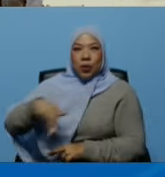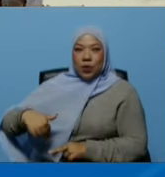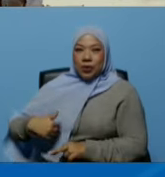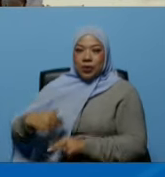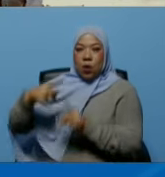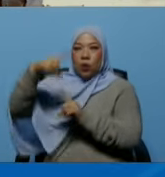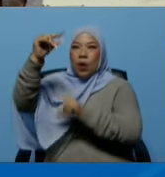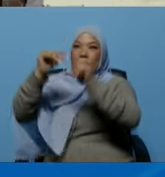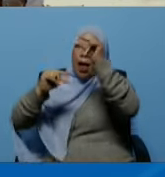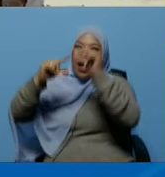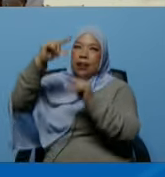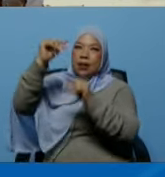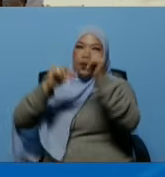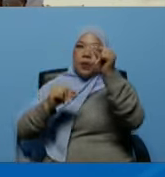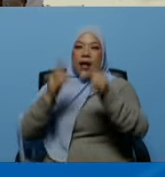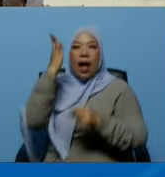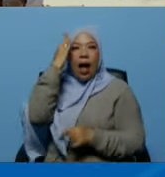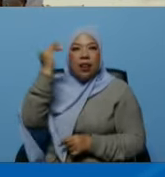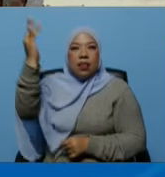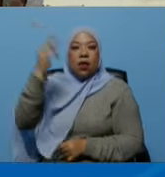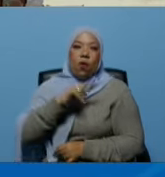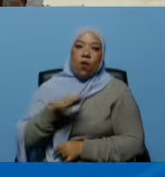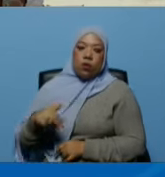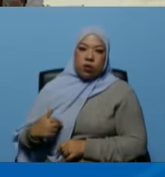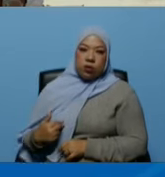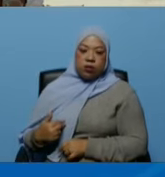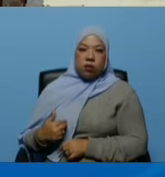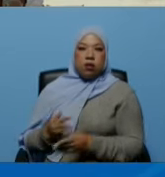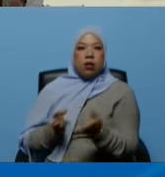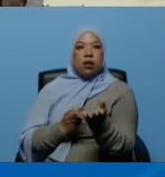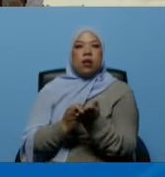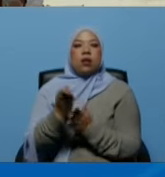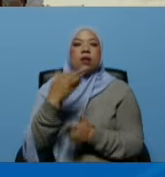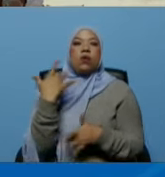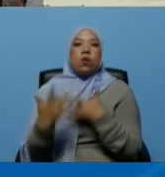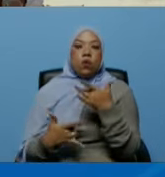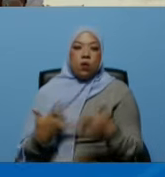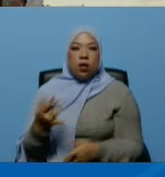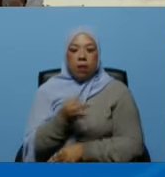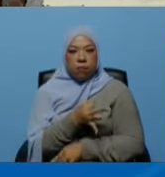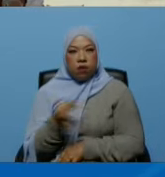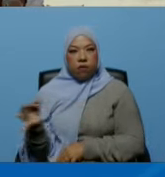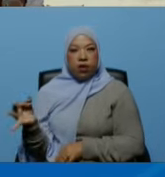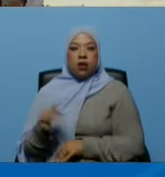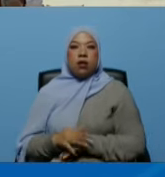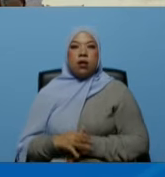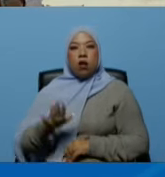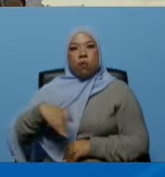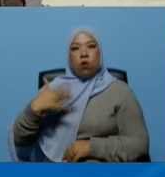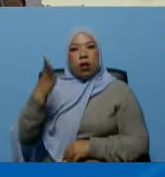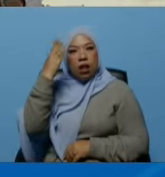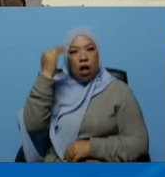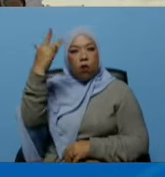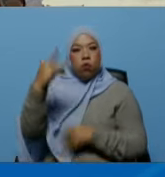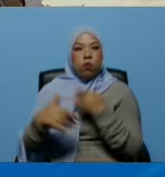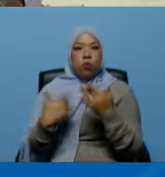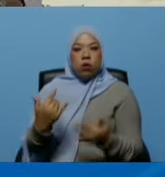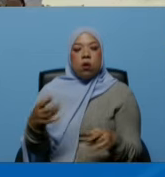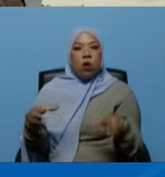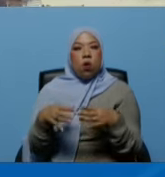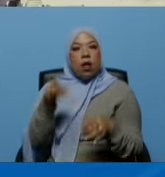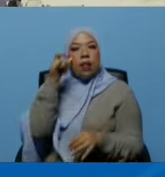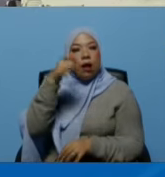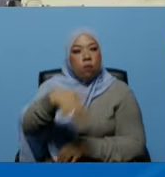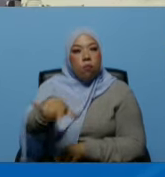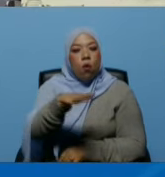Dios con nosotros es la alineación perfecta del poder de Dios y del poder del pueblo